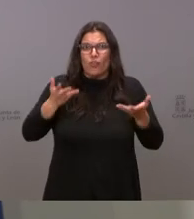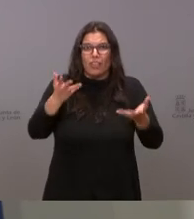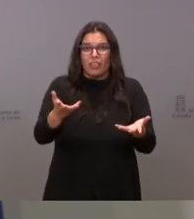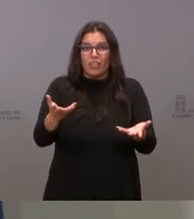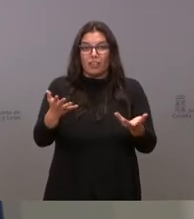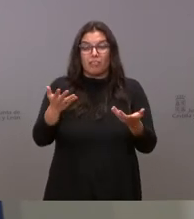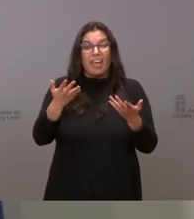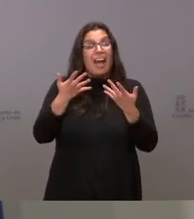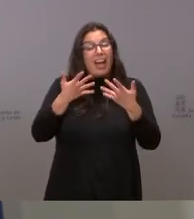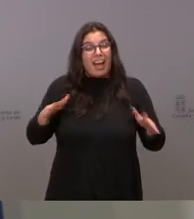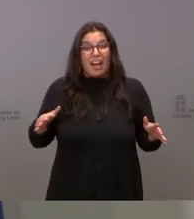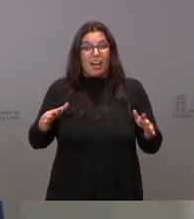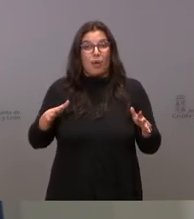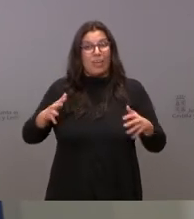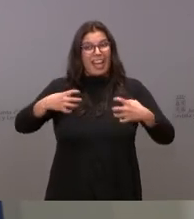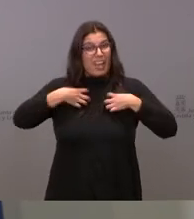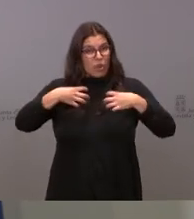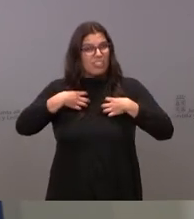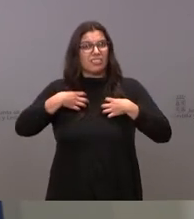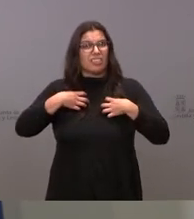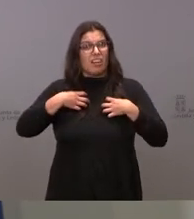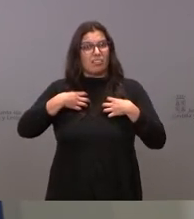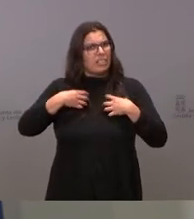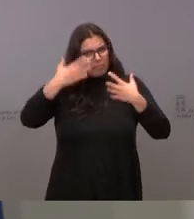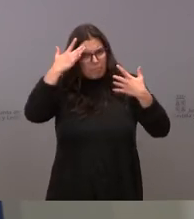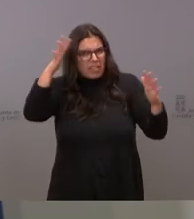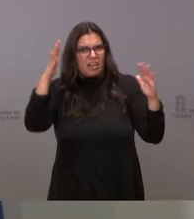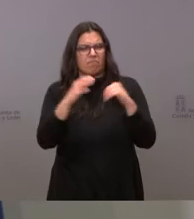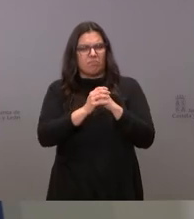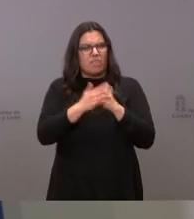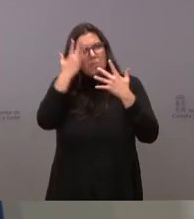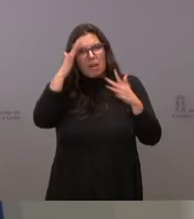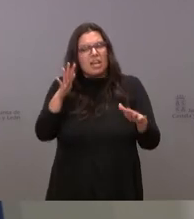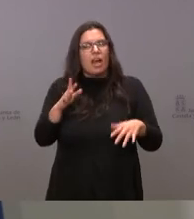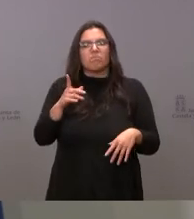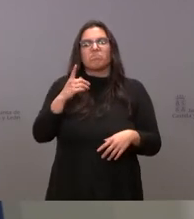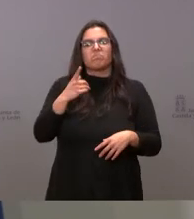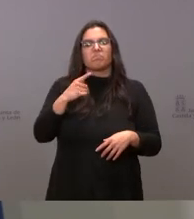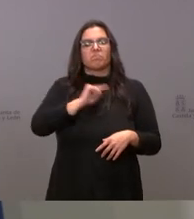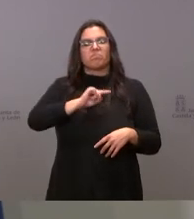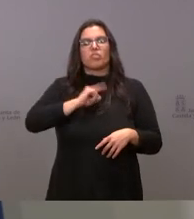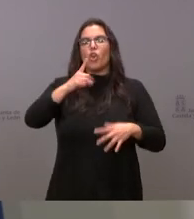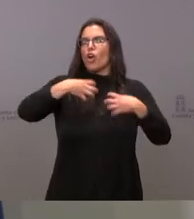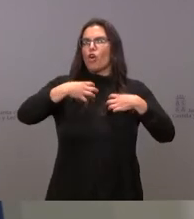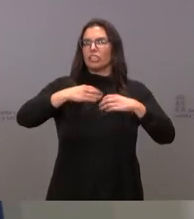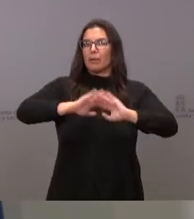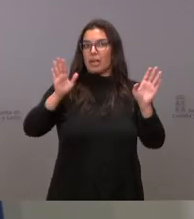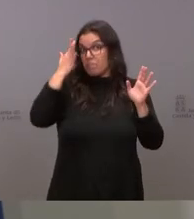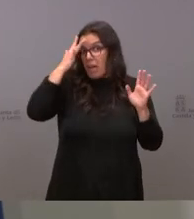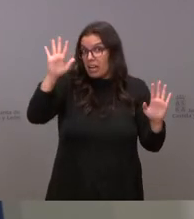aunque fuera desde el punto de vista egoísta. Vamos a pensar que actuáramos solamente desde el punto de vista egoísta.